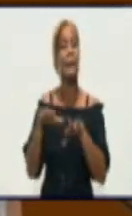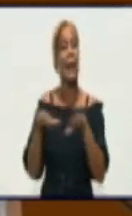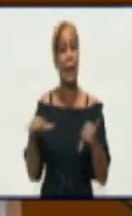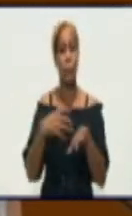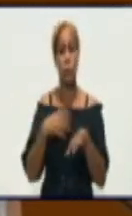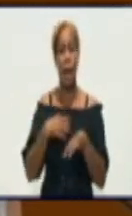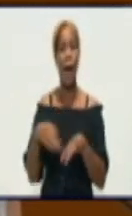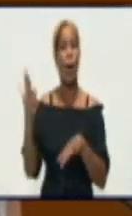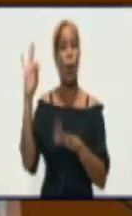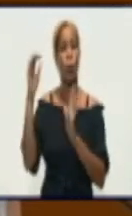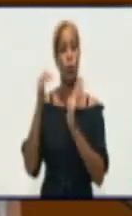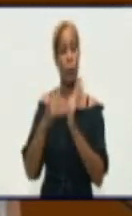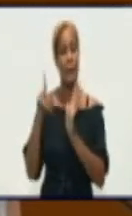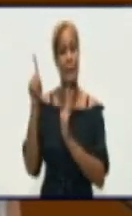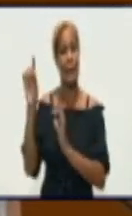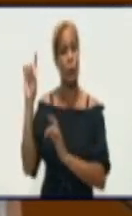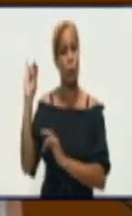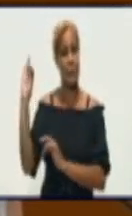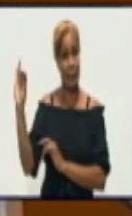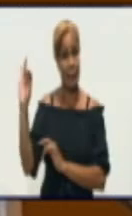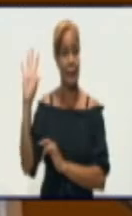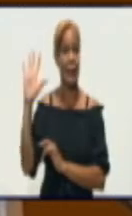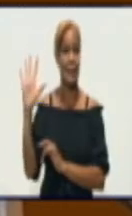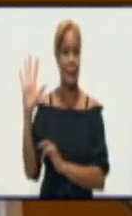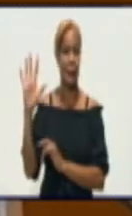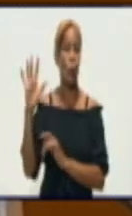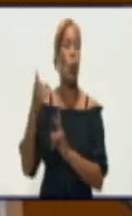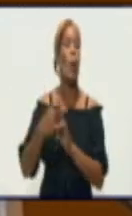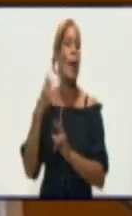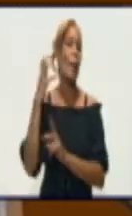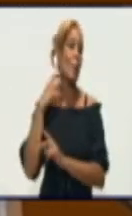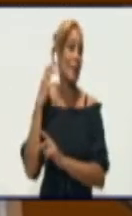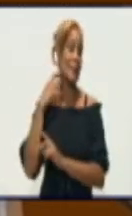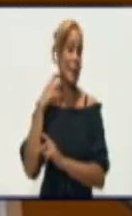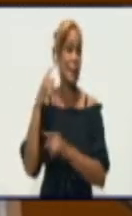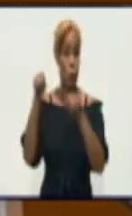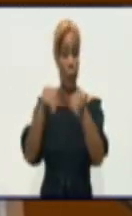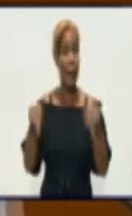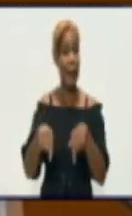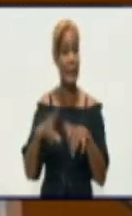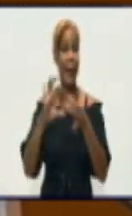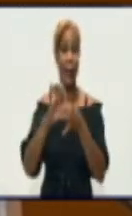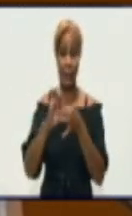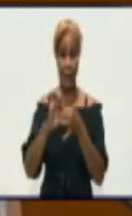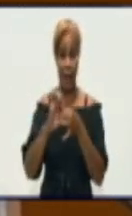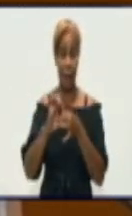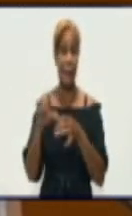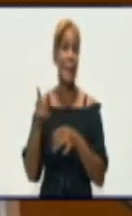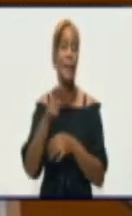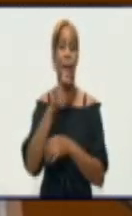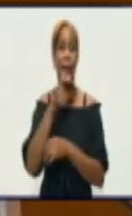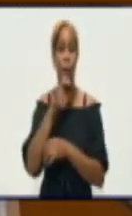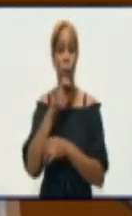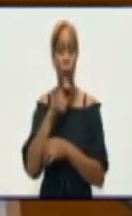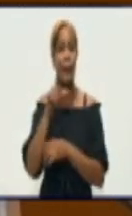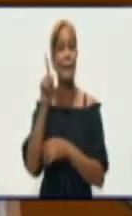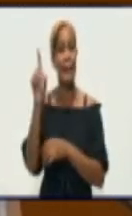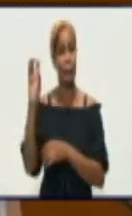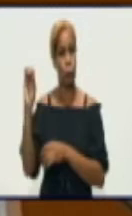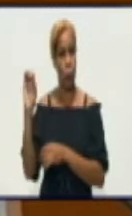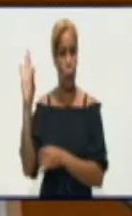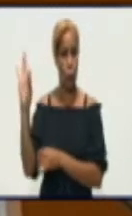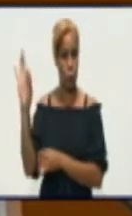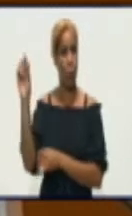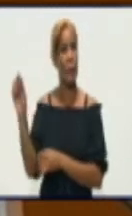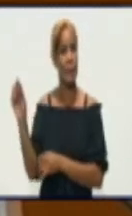8.175. En Manzanillo, en la sala de vigilancia intensiva, entre confirmados y sospechosos, tenemos 108 pacientes,